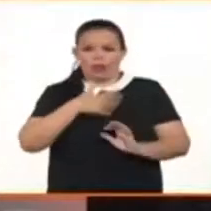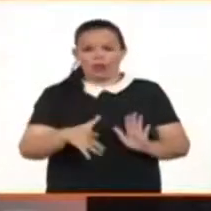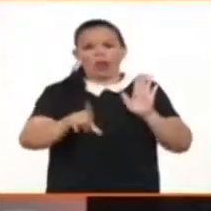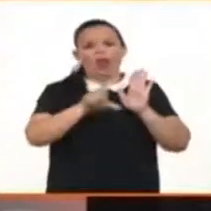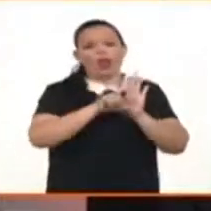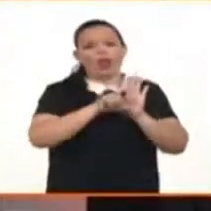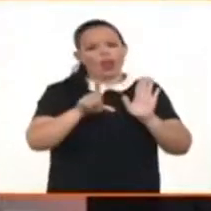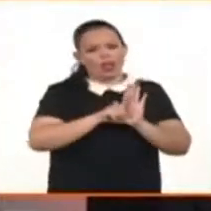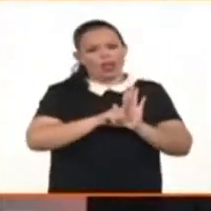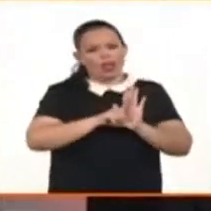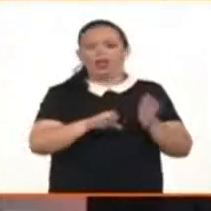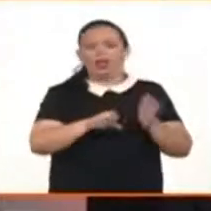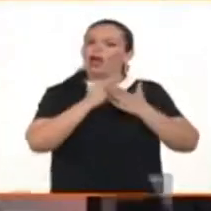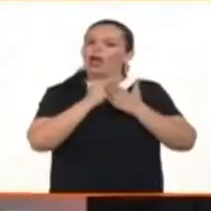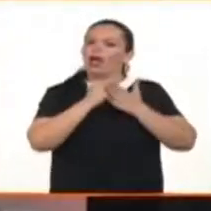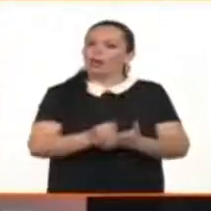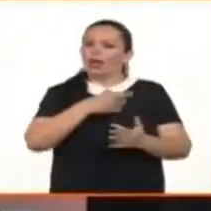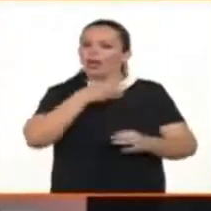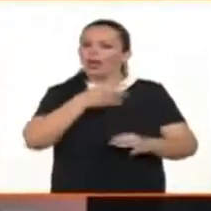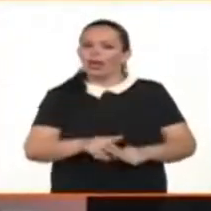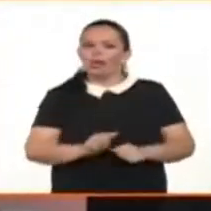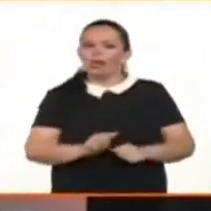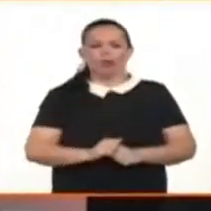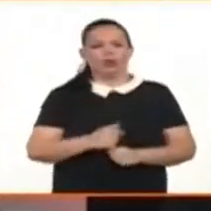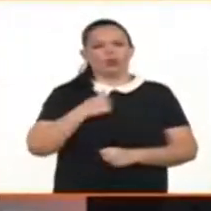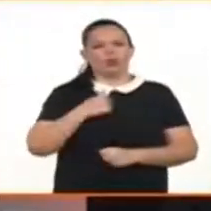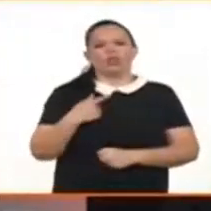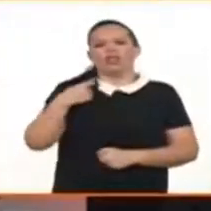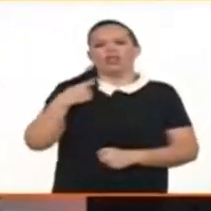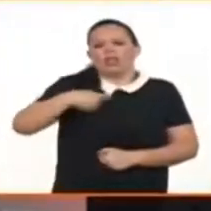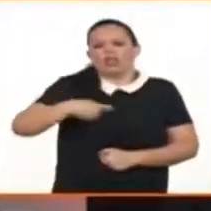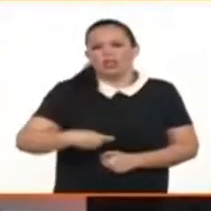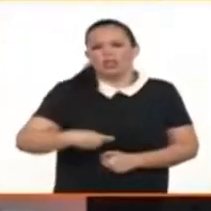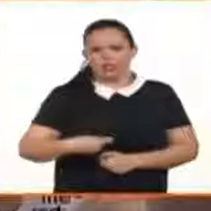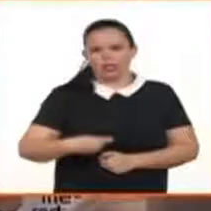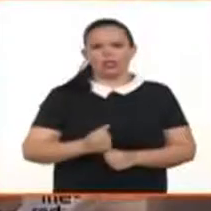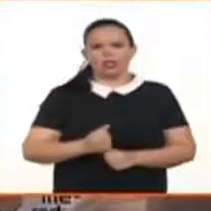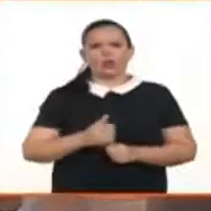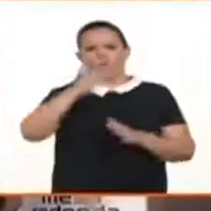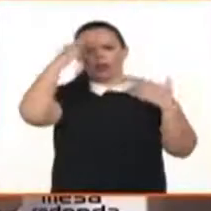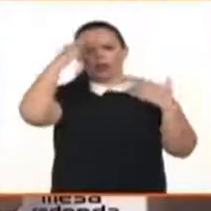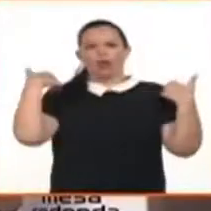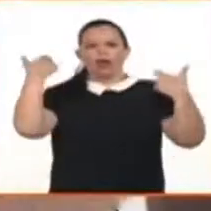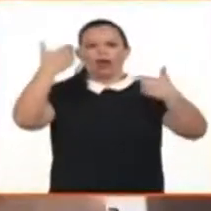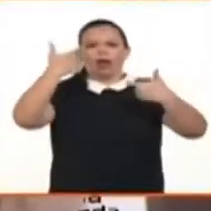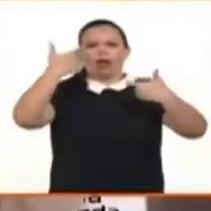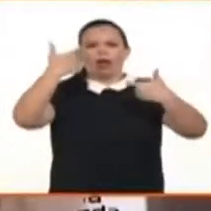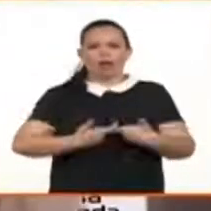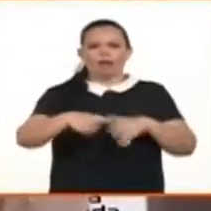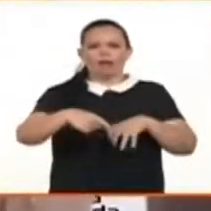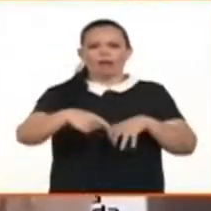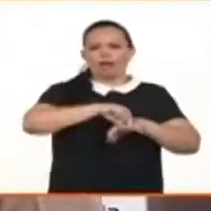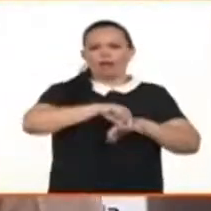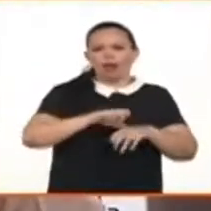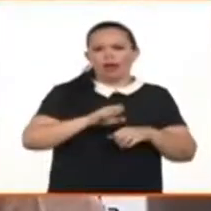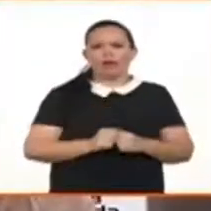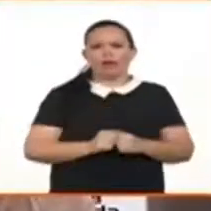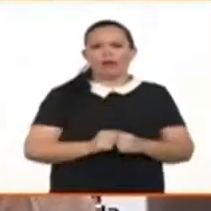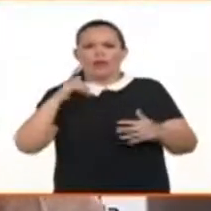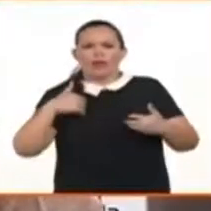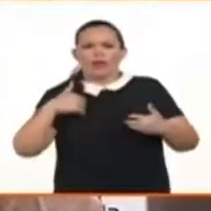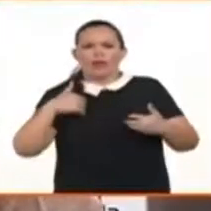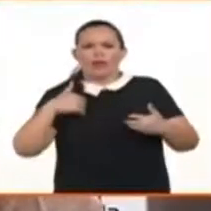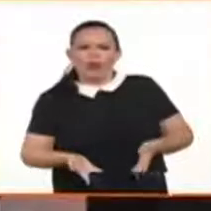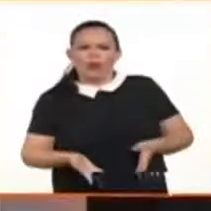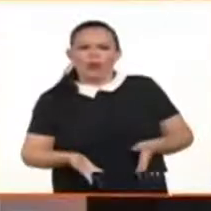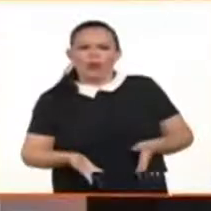cuando nos vamos a casar qué régimen económico vamos a tener. Si el de comunidad, si el de separación o un